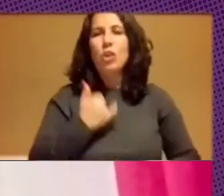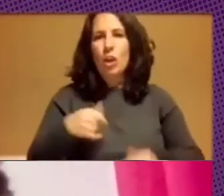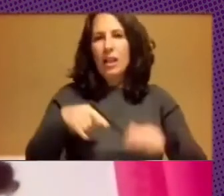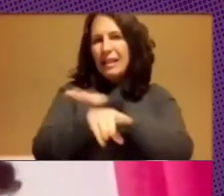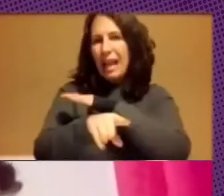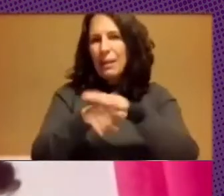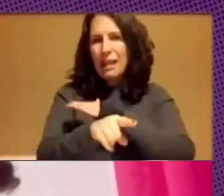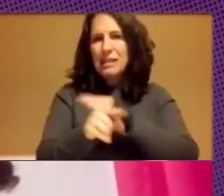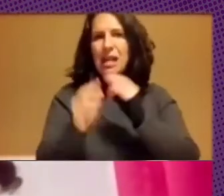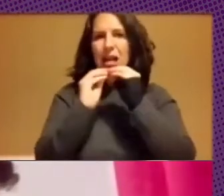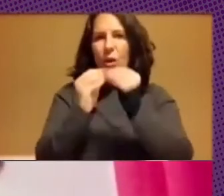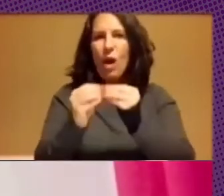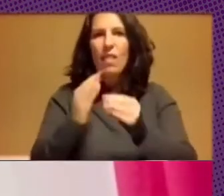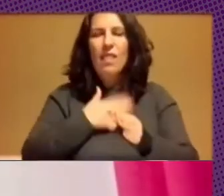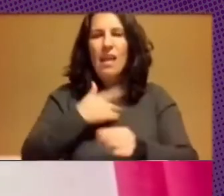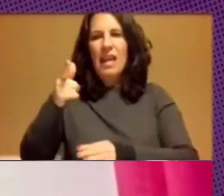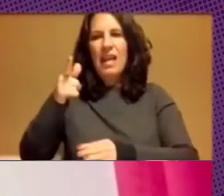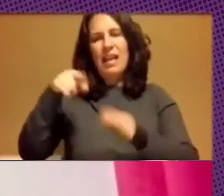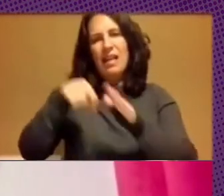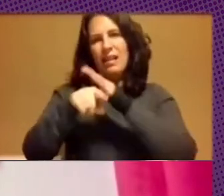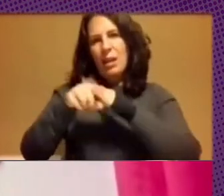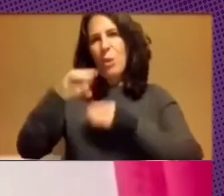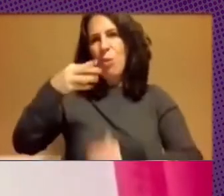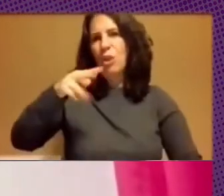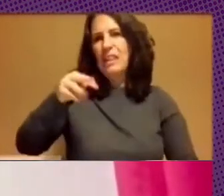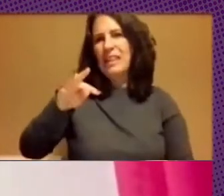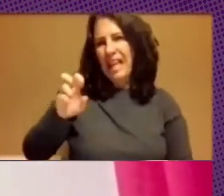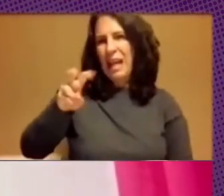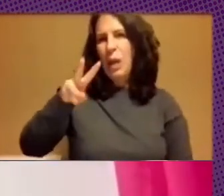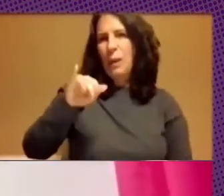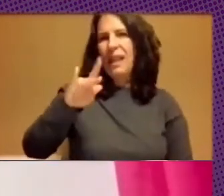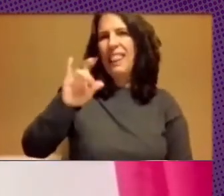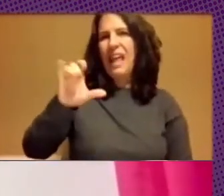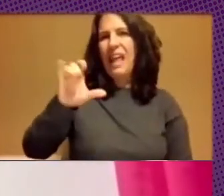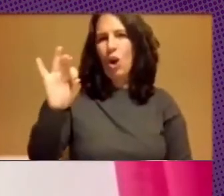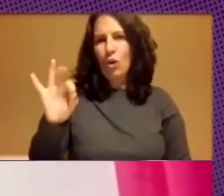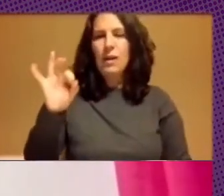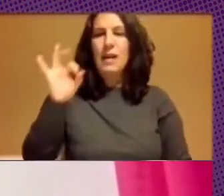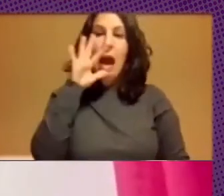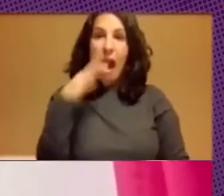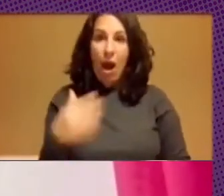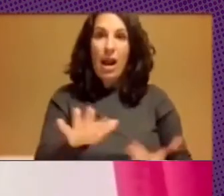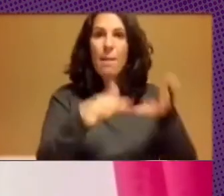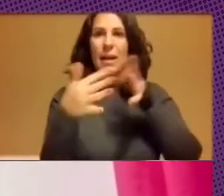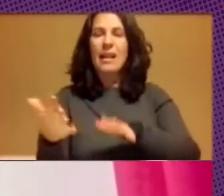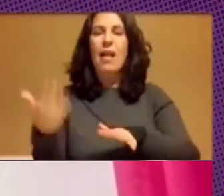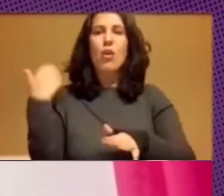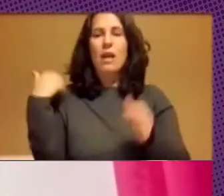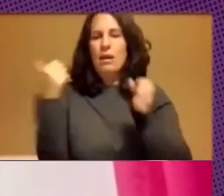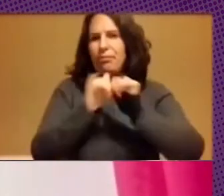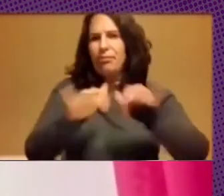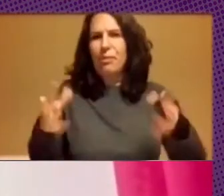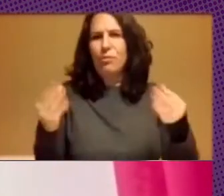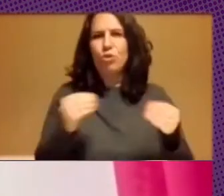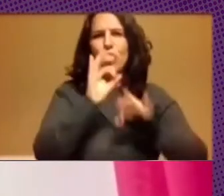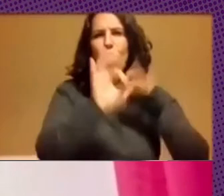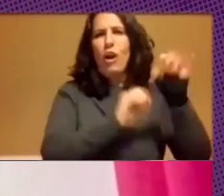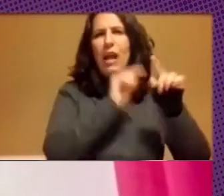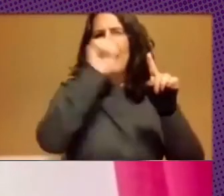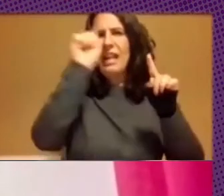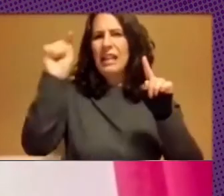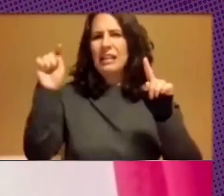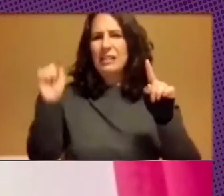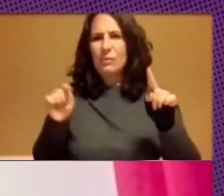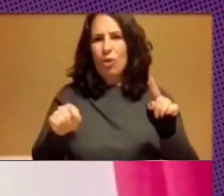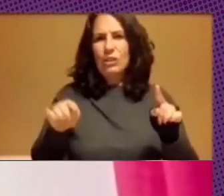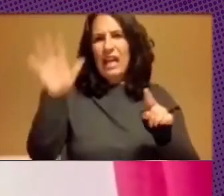desarrollados por la Intendencia de Montevideo, y que a día de hoy está implantado en multitud de organismos a lo largo y ancho